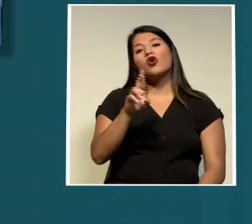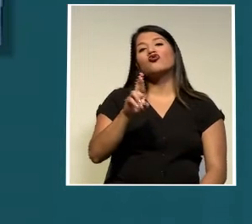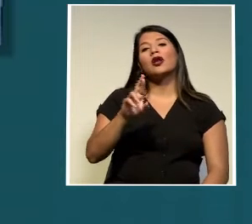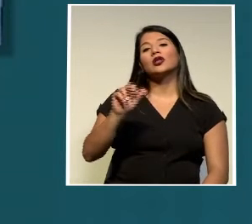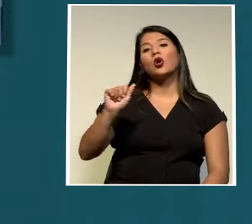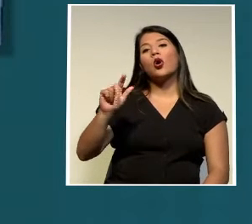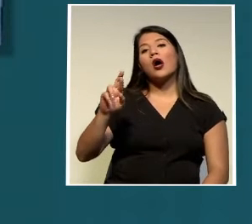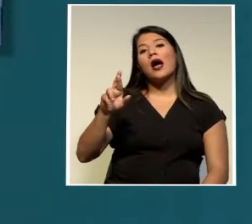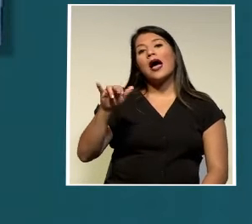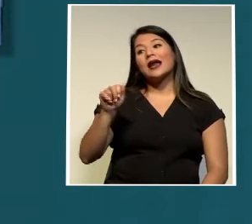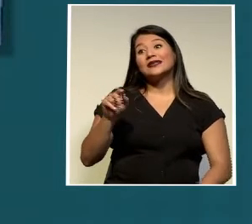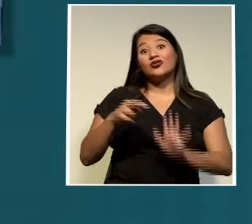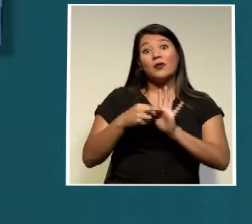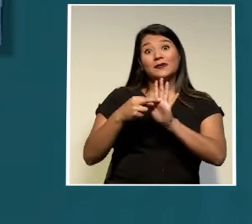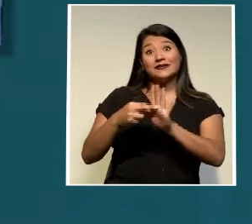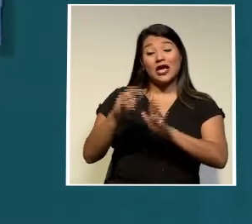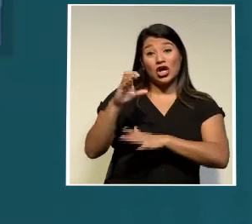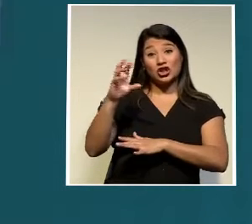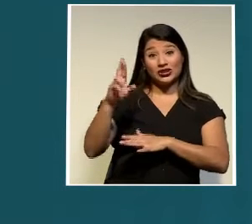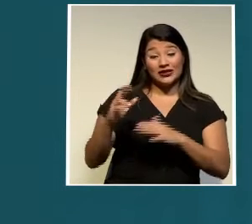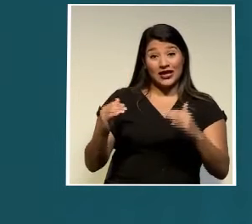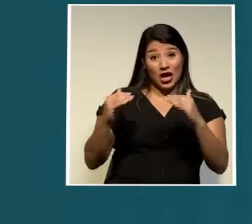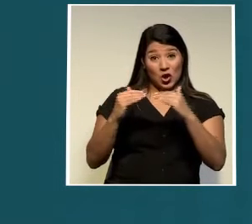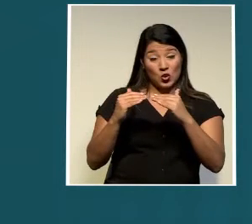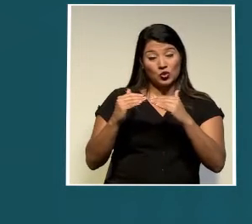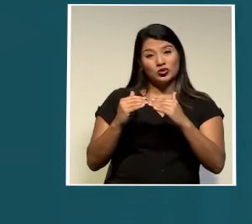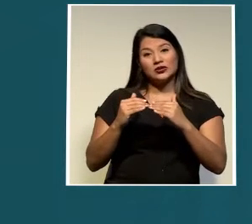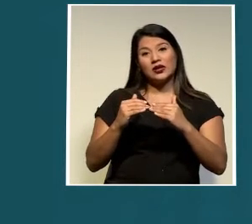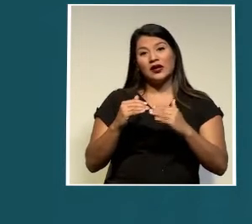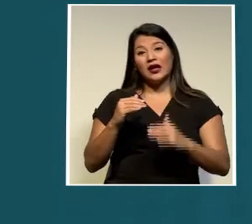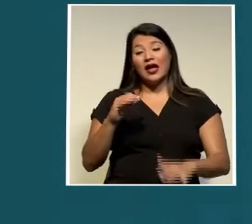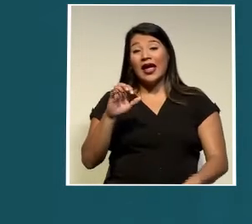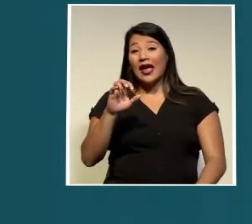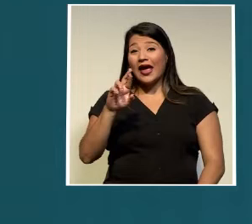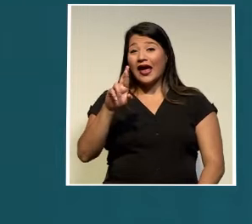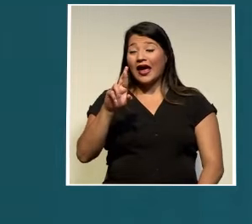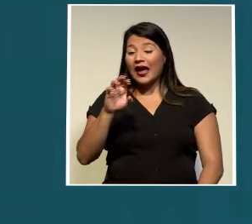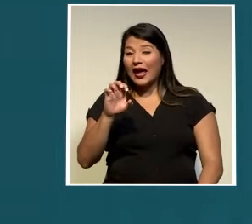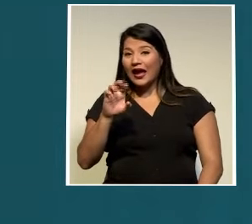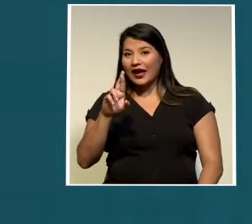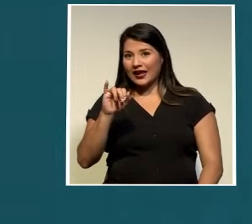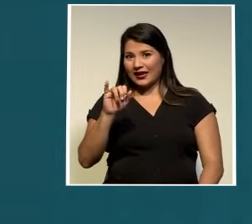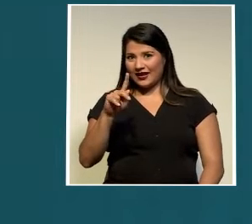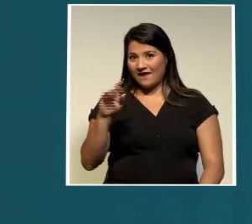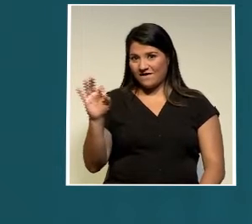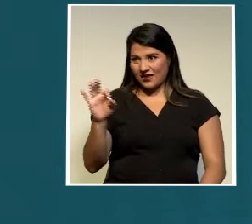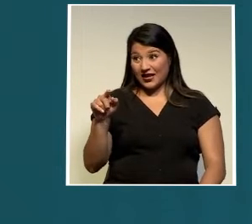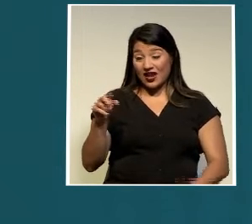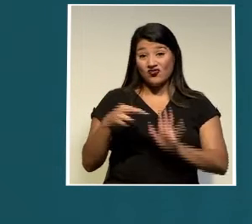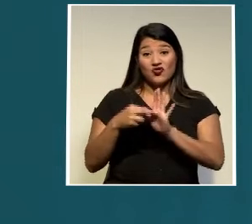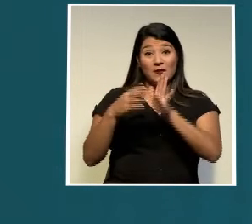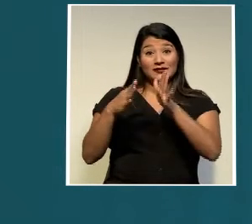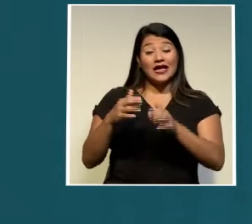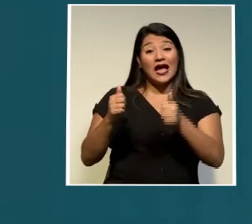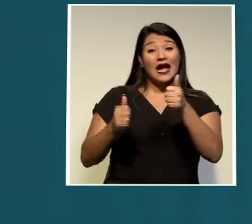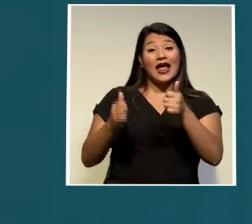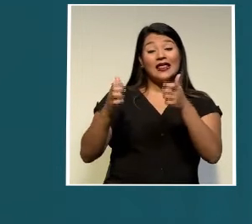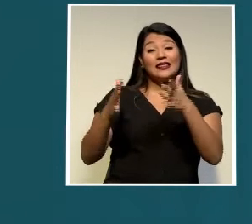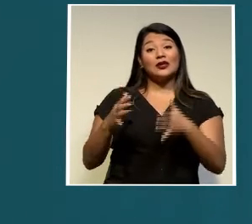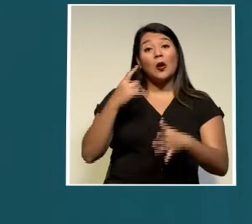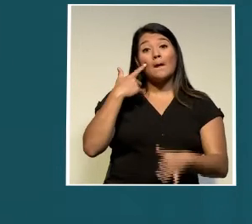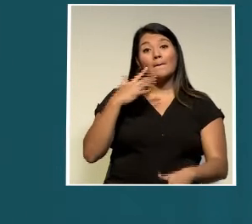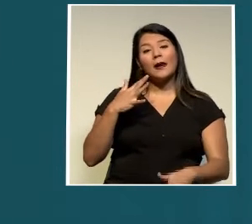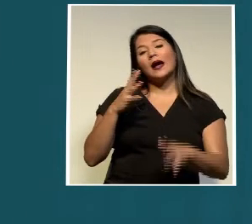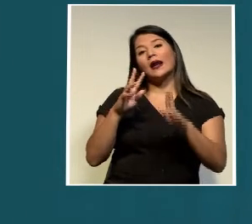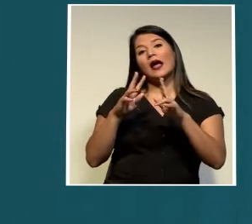representando a Costa Rica Justa Elif Feinzec que estará siendo el representante en la candidatura posiblemente